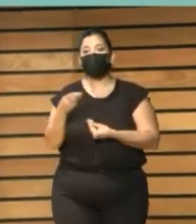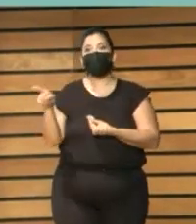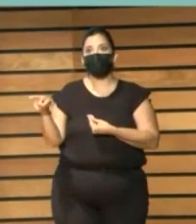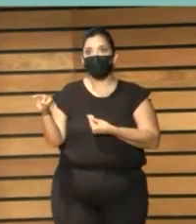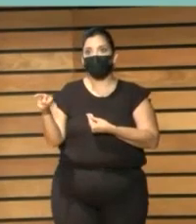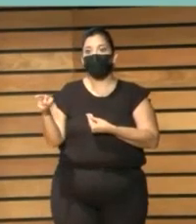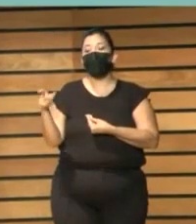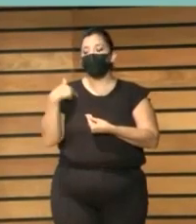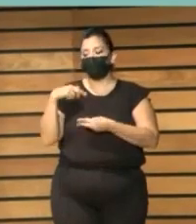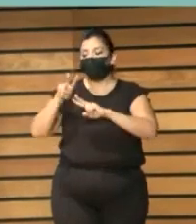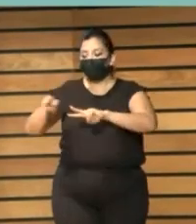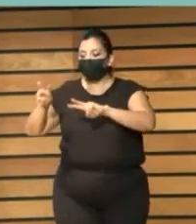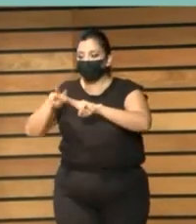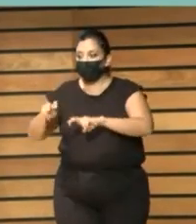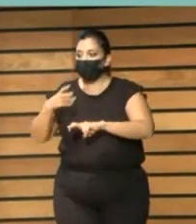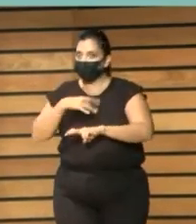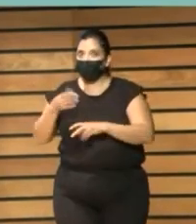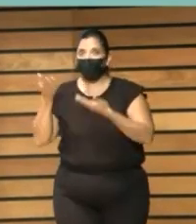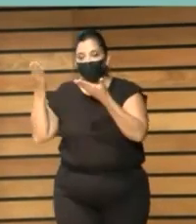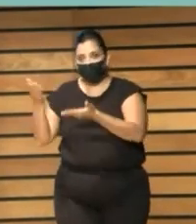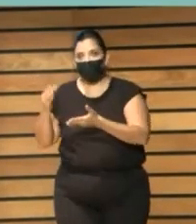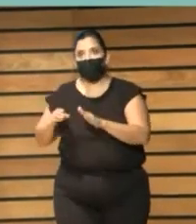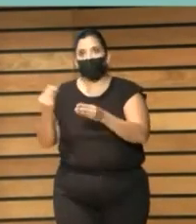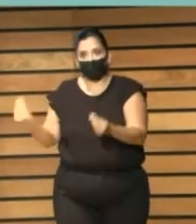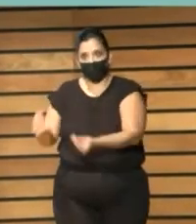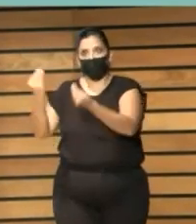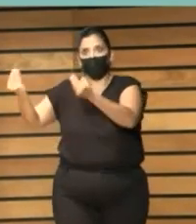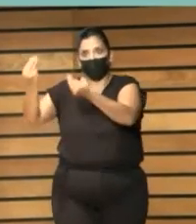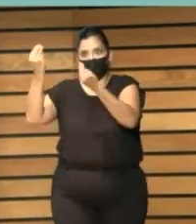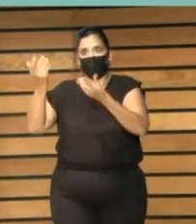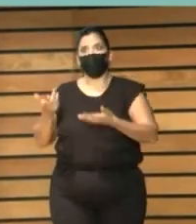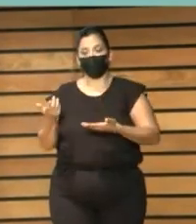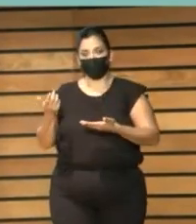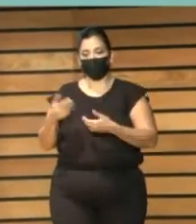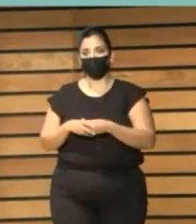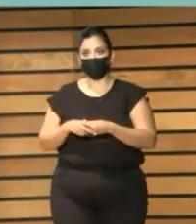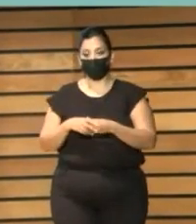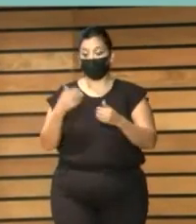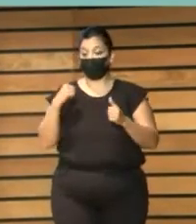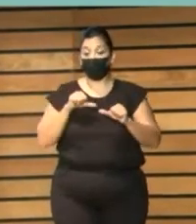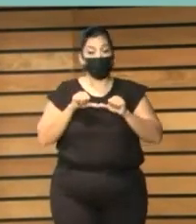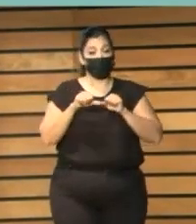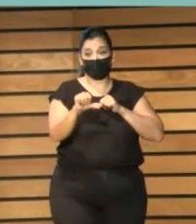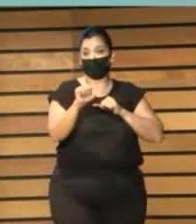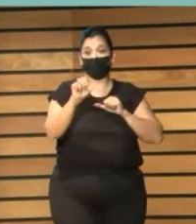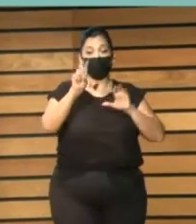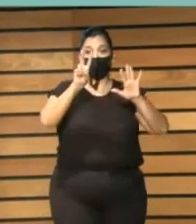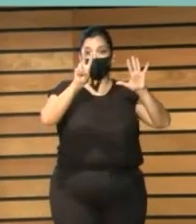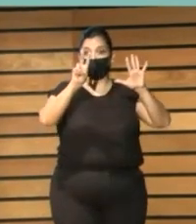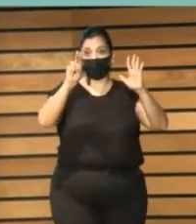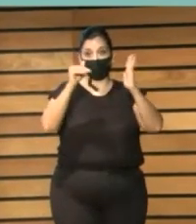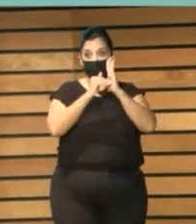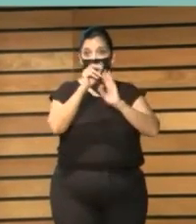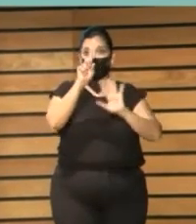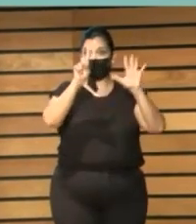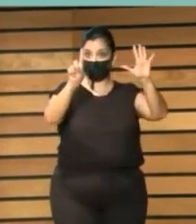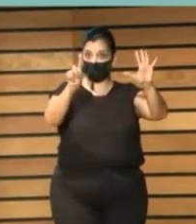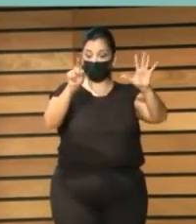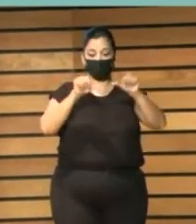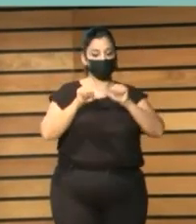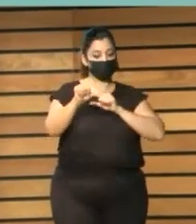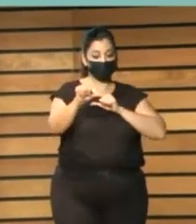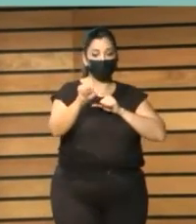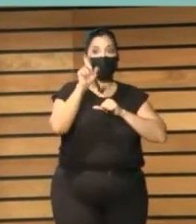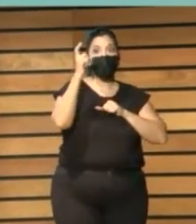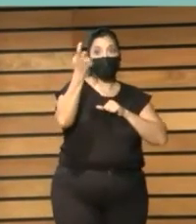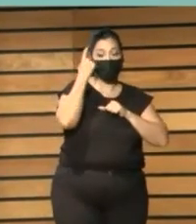momento. Por tanto, a partir de 2006, los primeros blogs de docentes